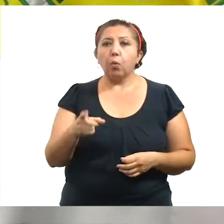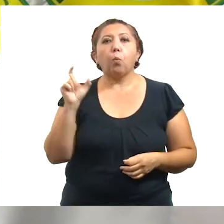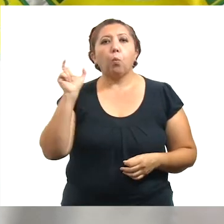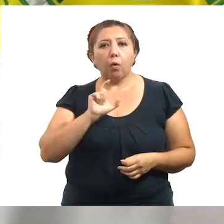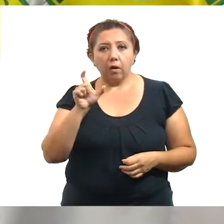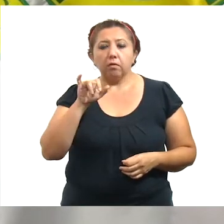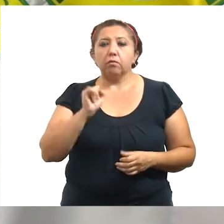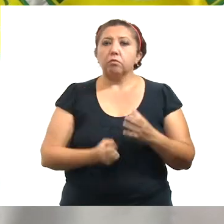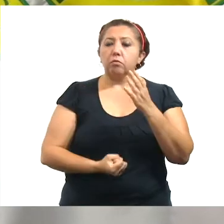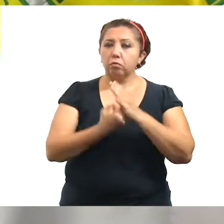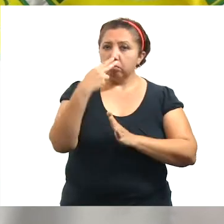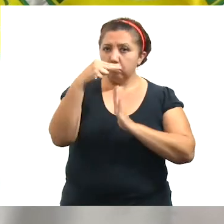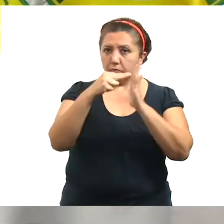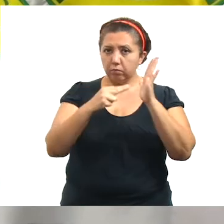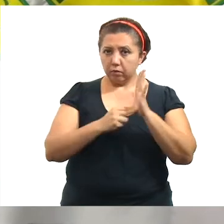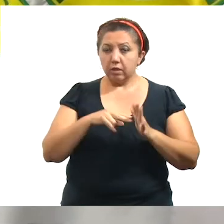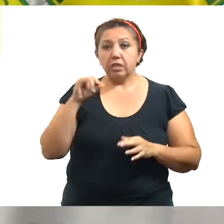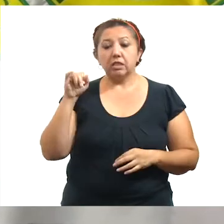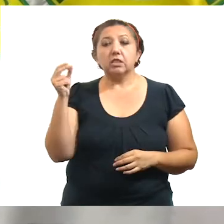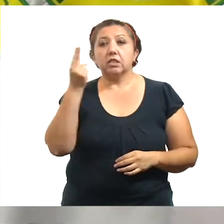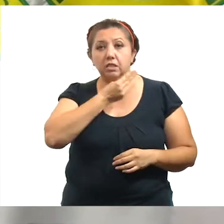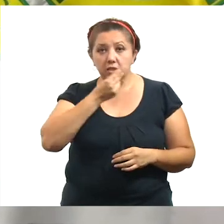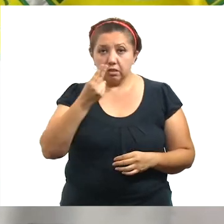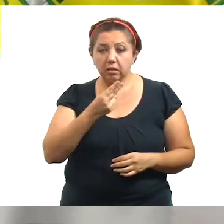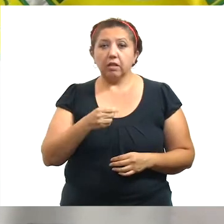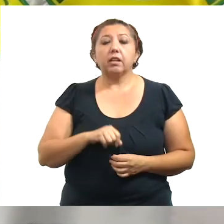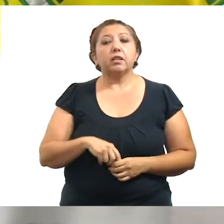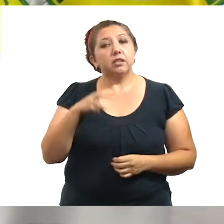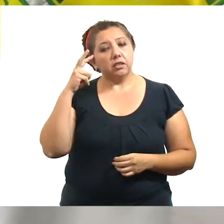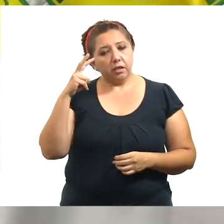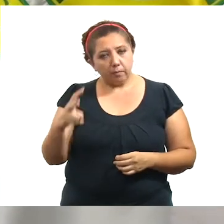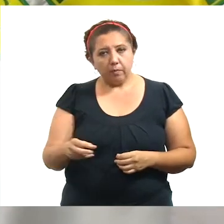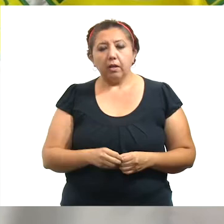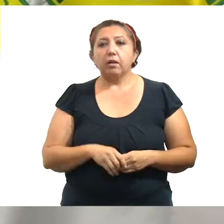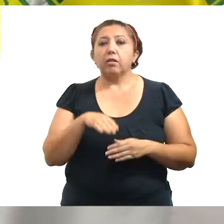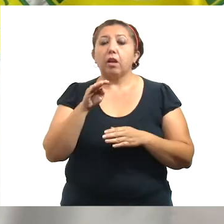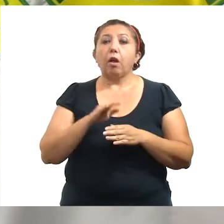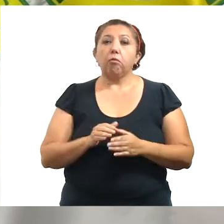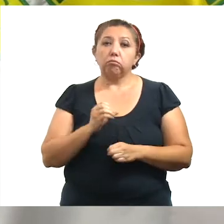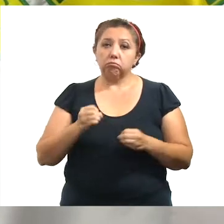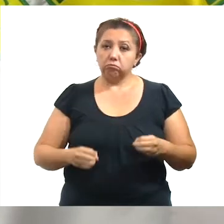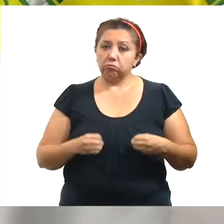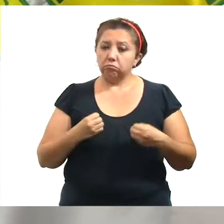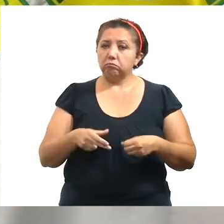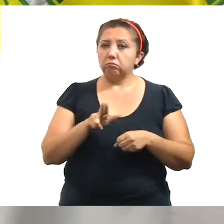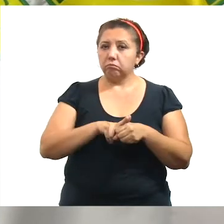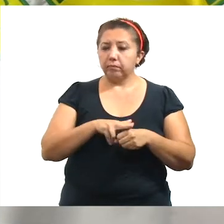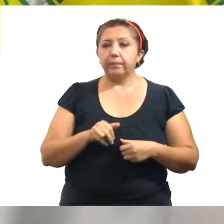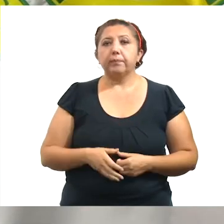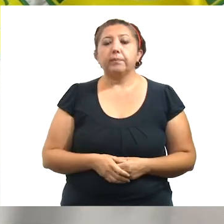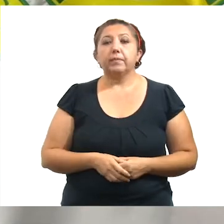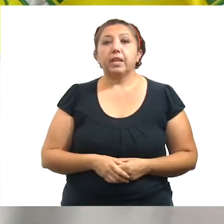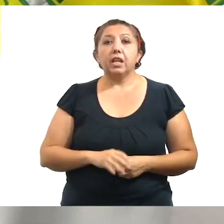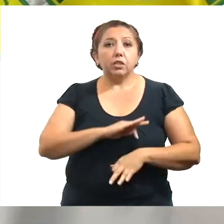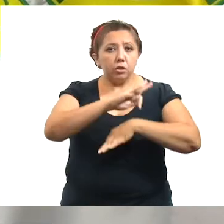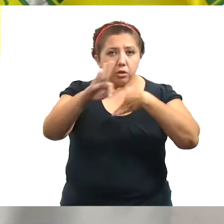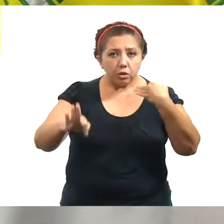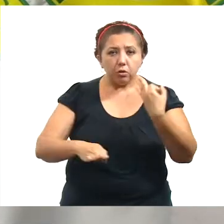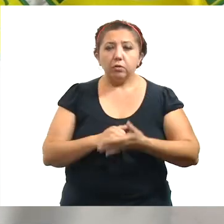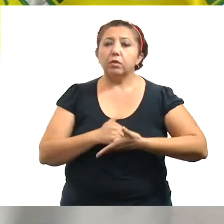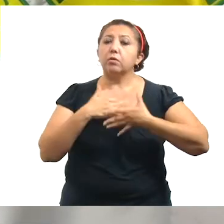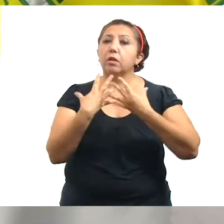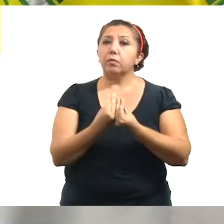cuándo tomar nuevas medidas en caso de que se llegue a ver comprometida nuestra capacidad hospitalaria. Si todos